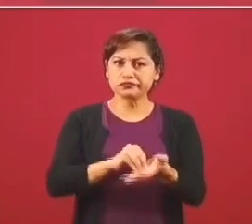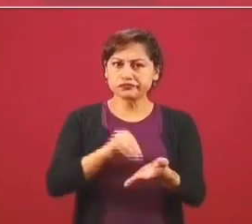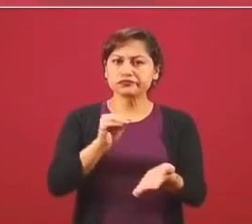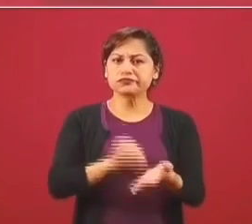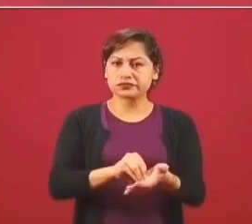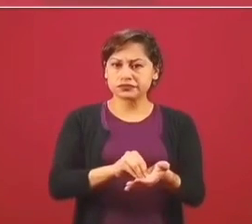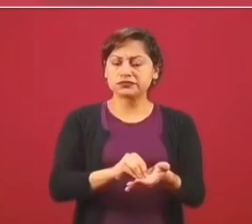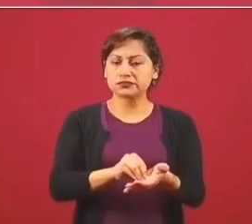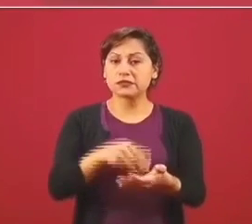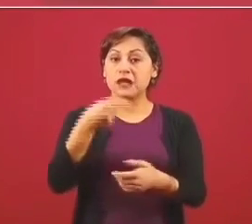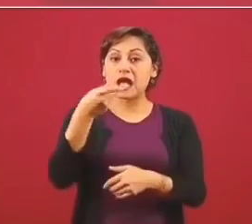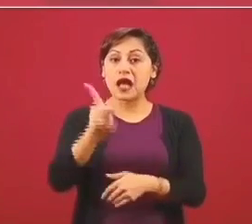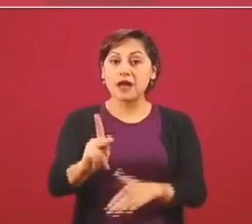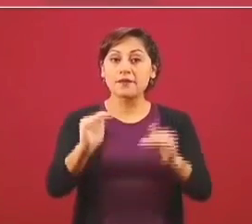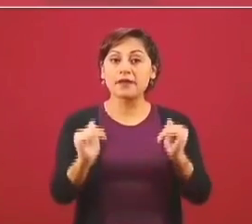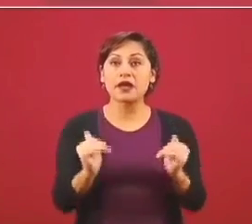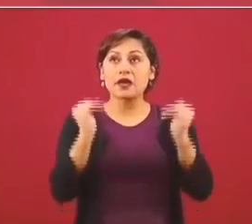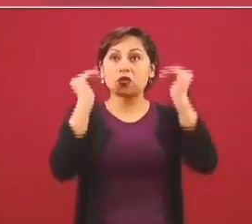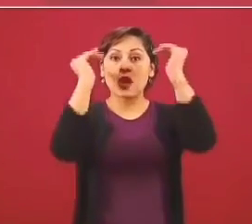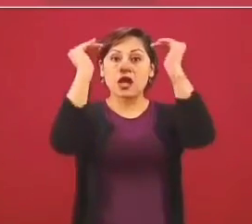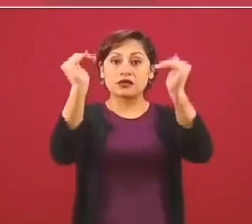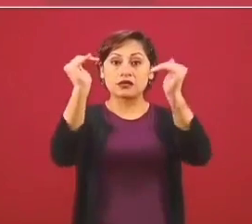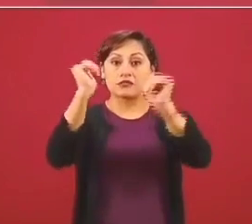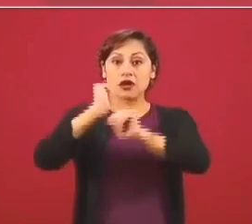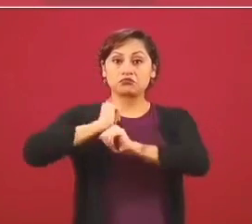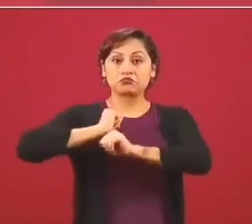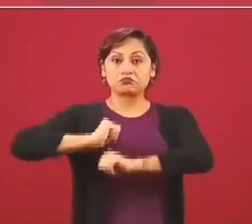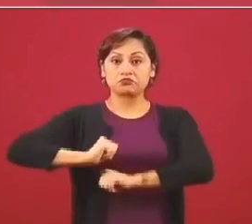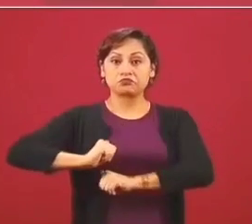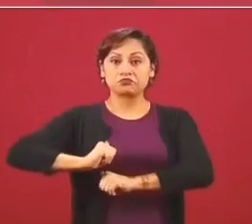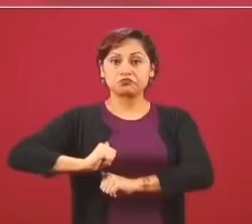se hacían jugosos negocios